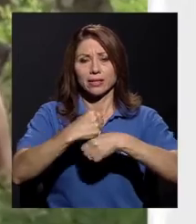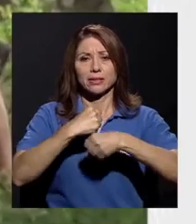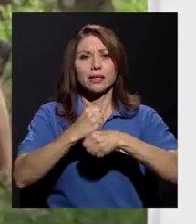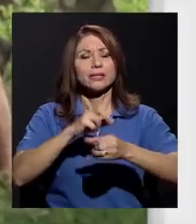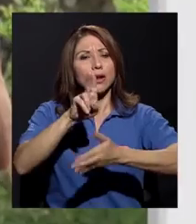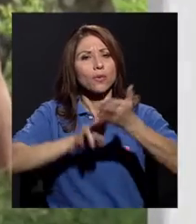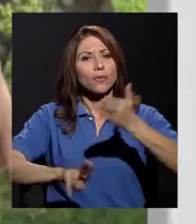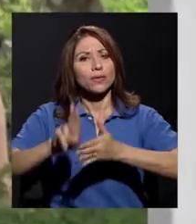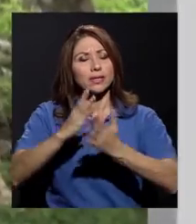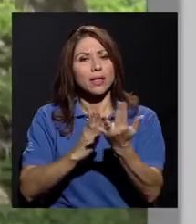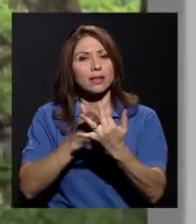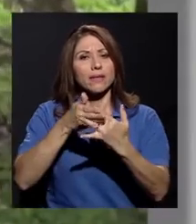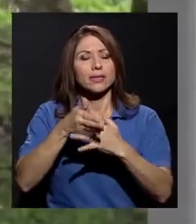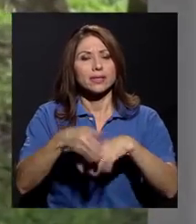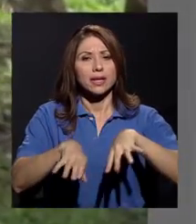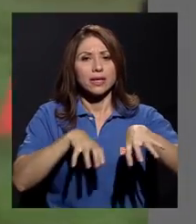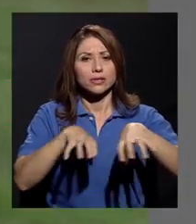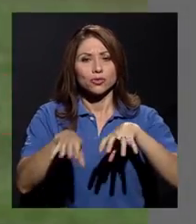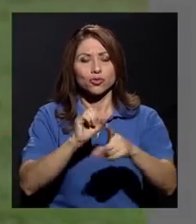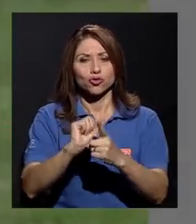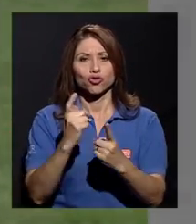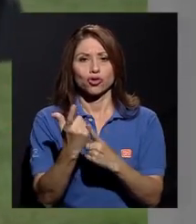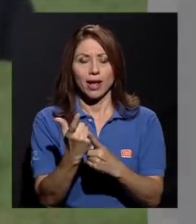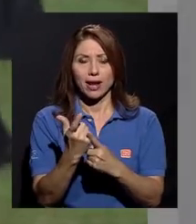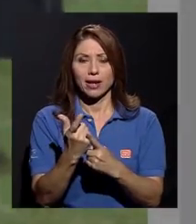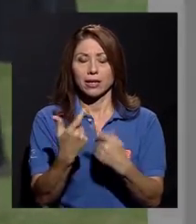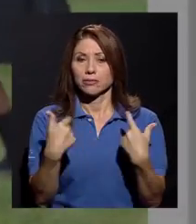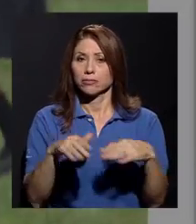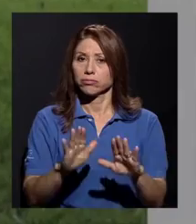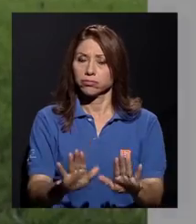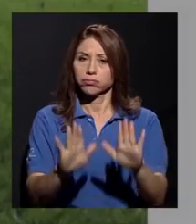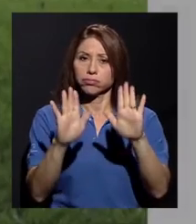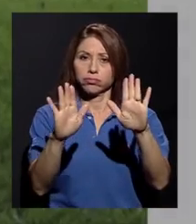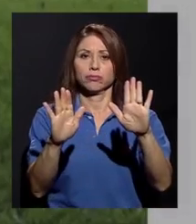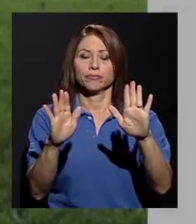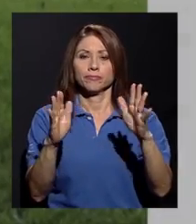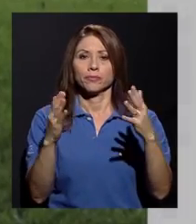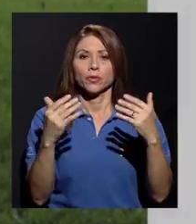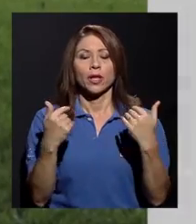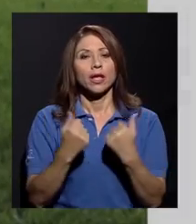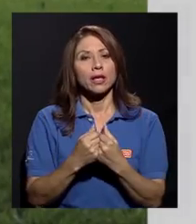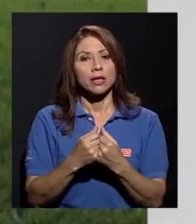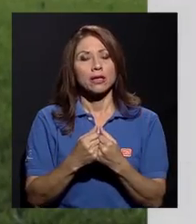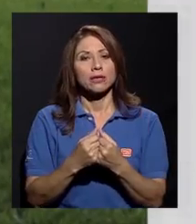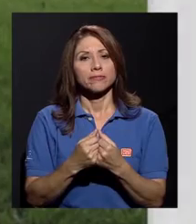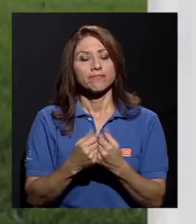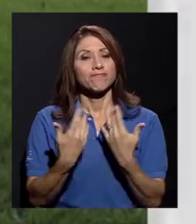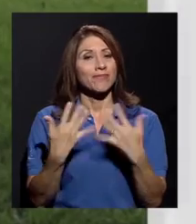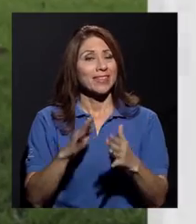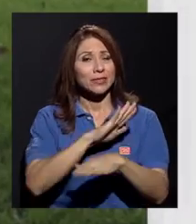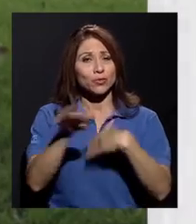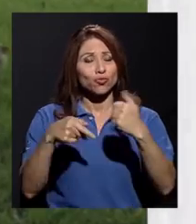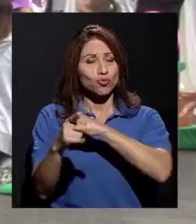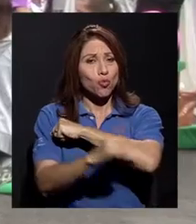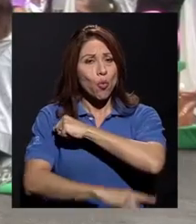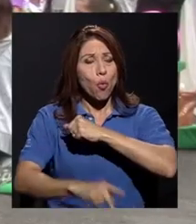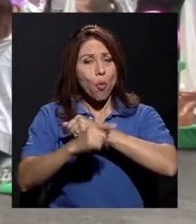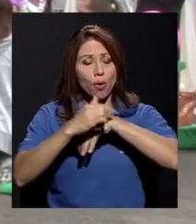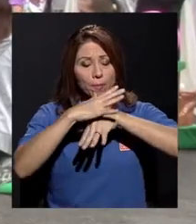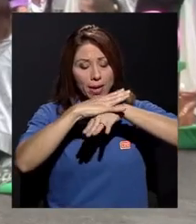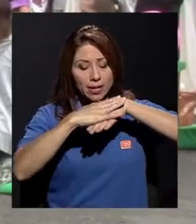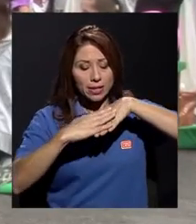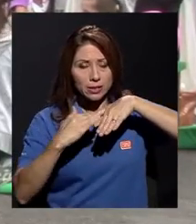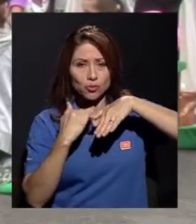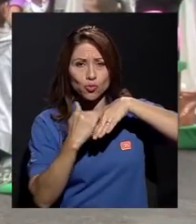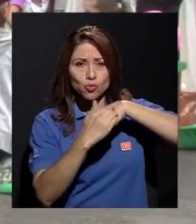a través de la acción social es extraordinario a lo largo y ancho del país. Y es que